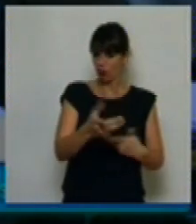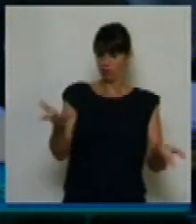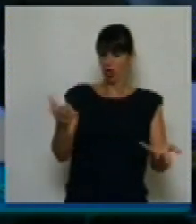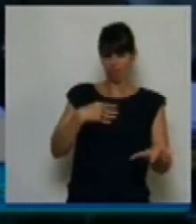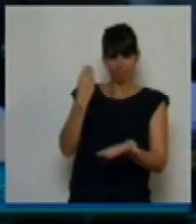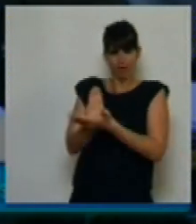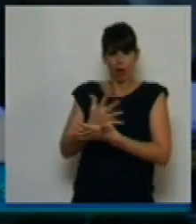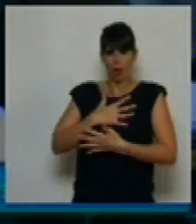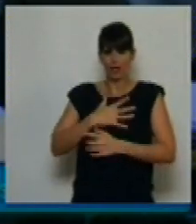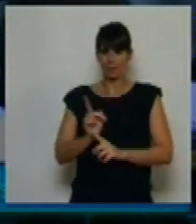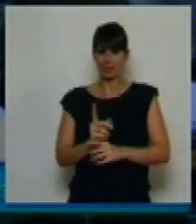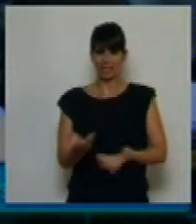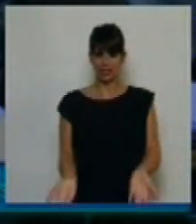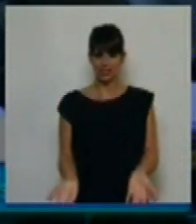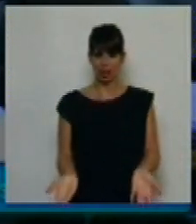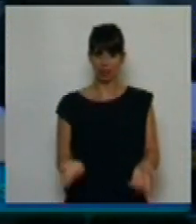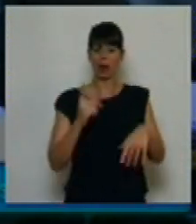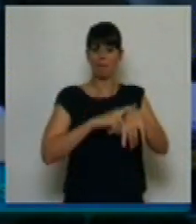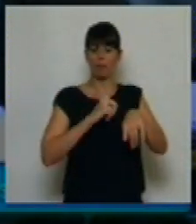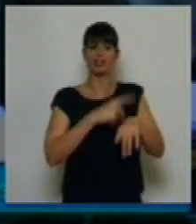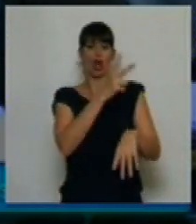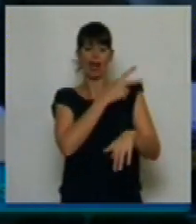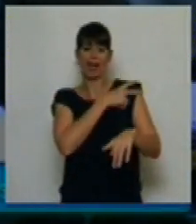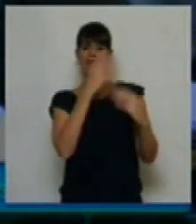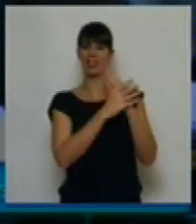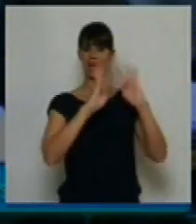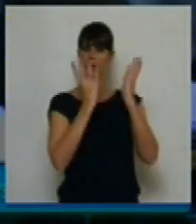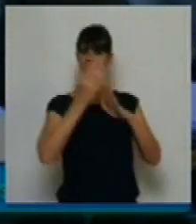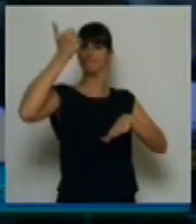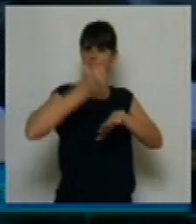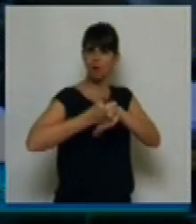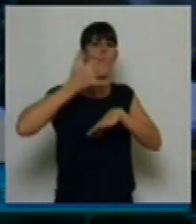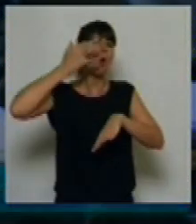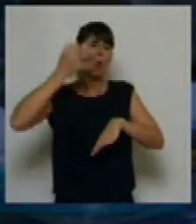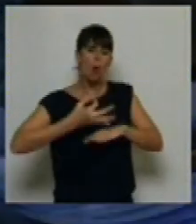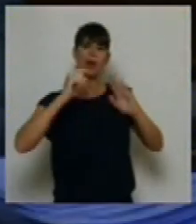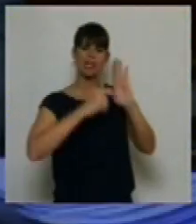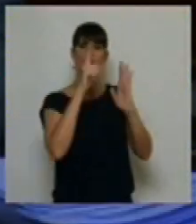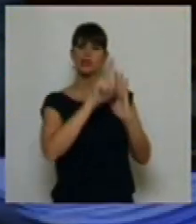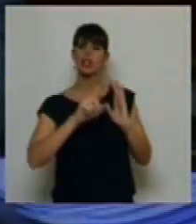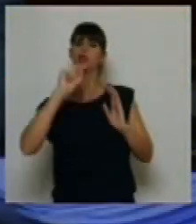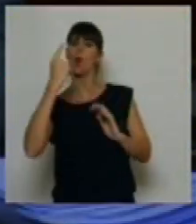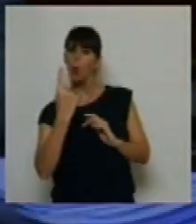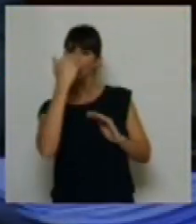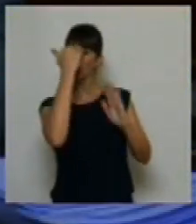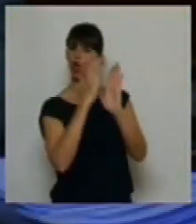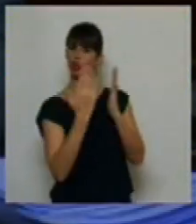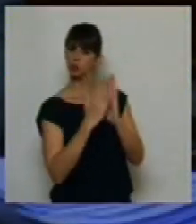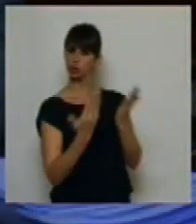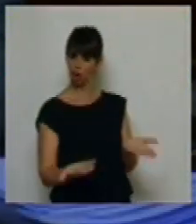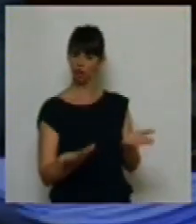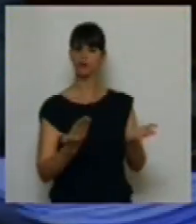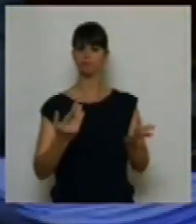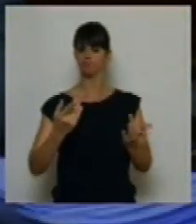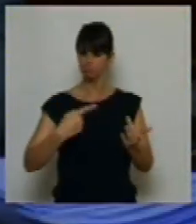cuando el Jefe de Gabinete cumple con el artículo 101 de la Constitución Nacional. Por eso para nosotros